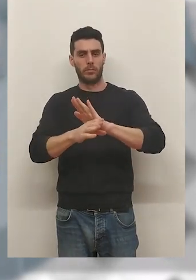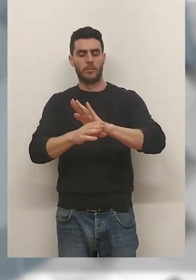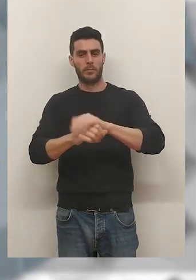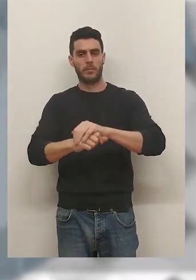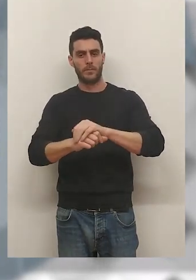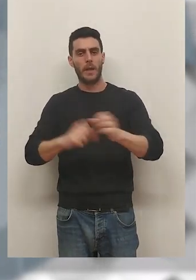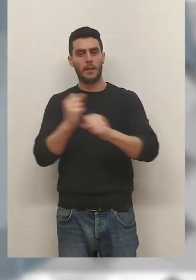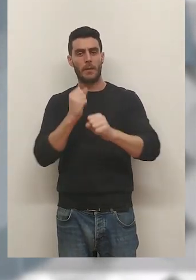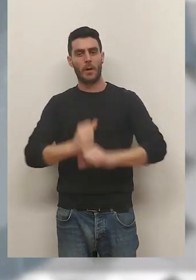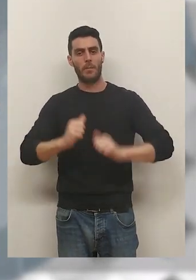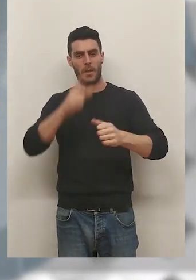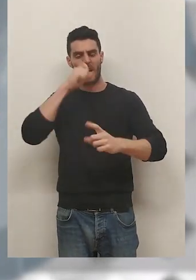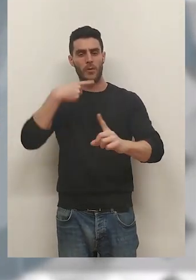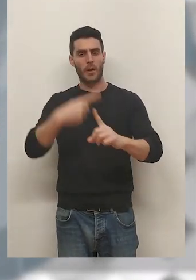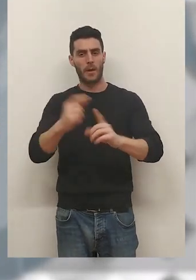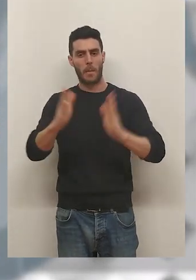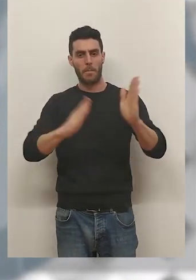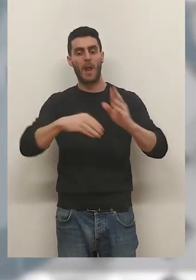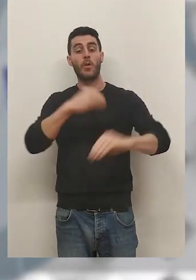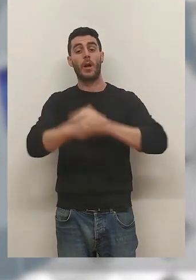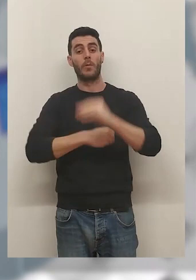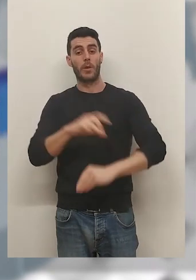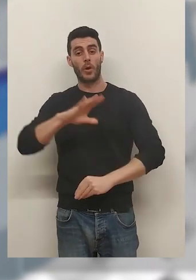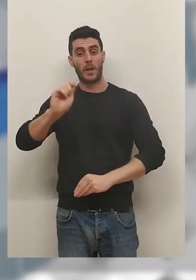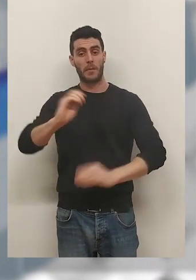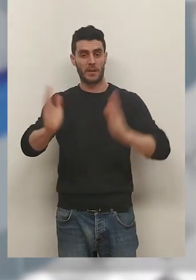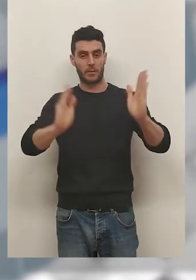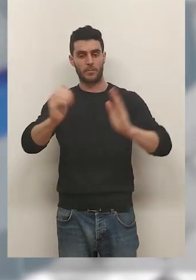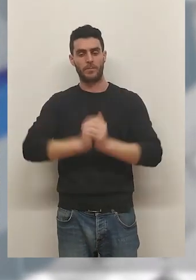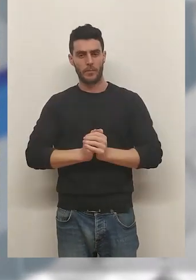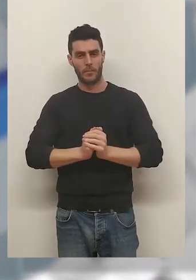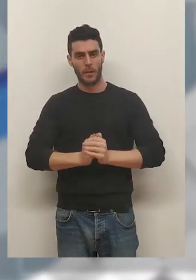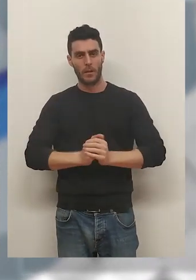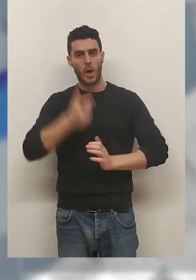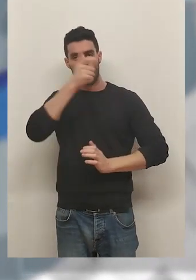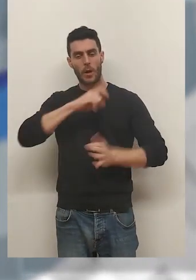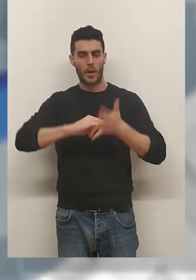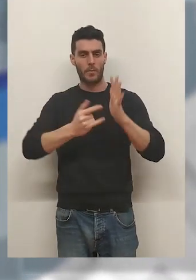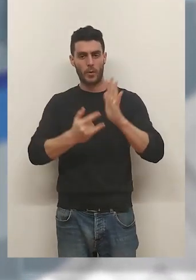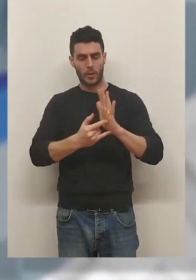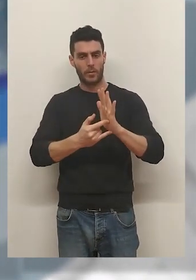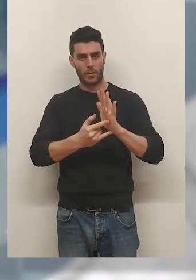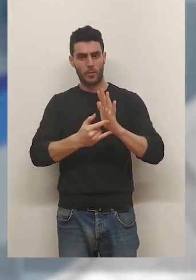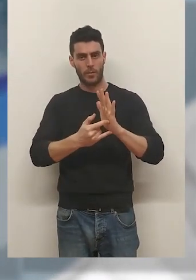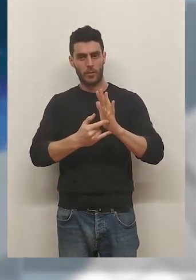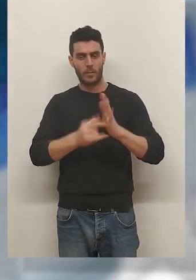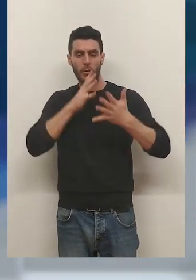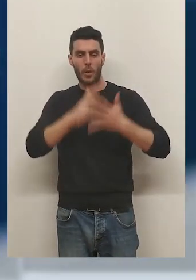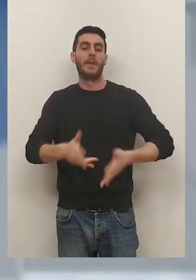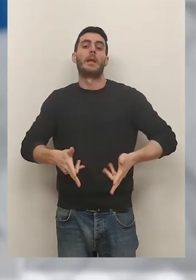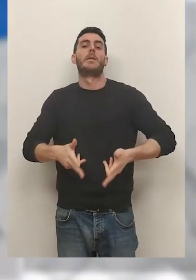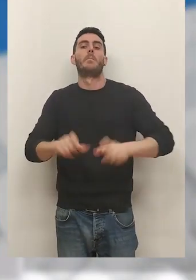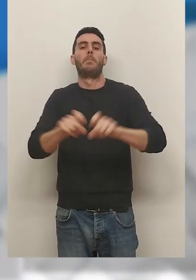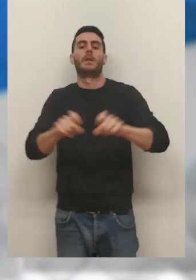Los trabajos comenzarán el próximo año y tendrán un plazo de ejecución de 15 meses. La redacción del proyecto está actualmente en licitación,